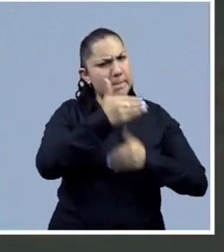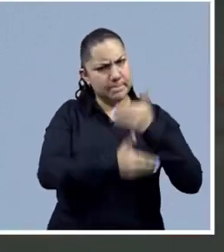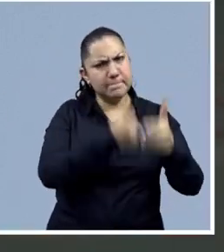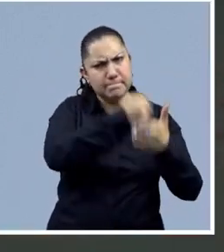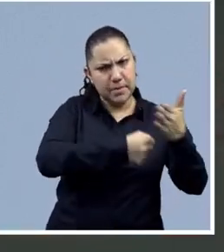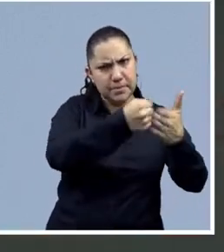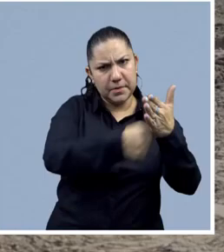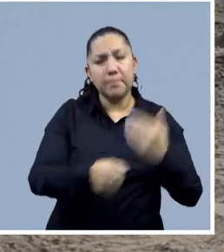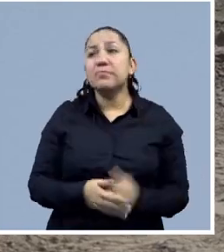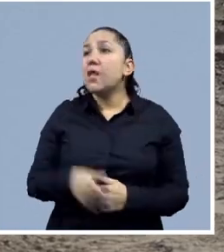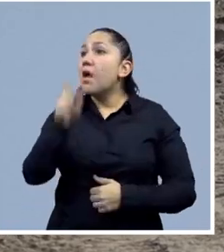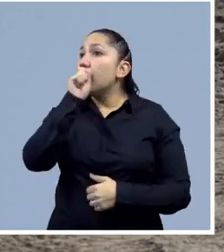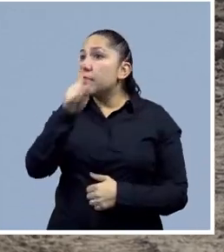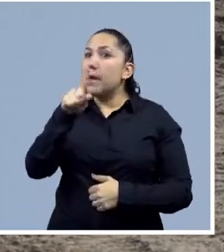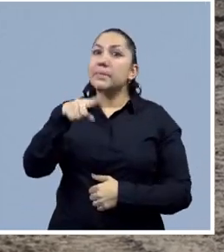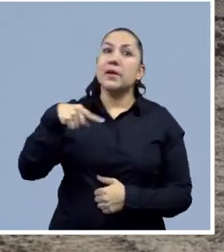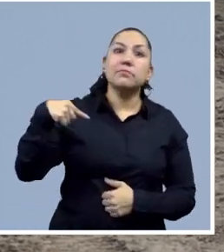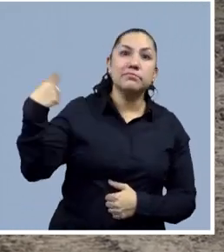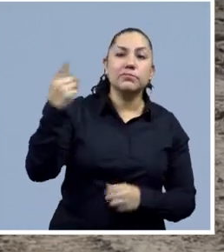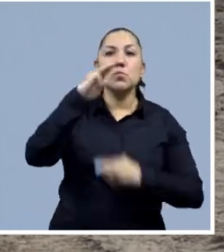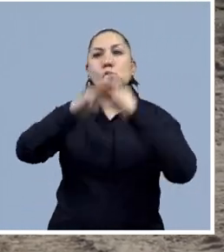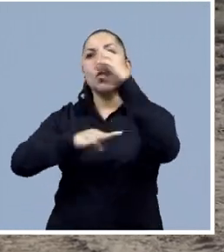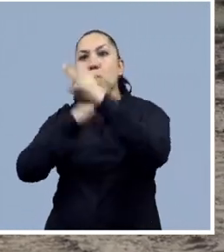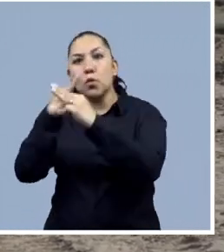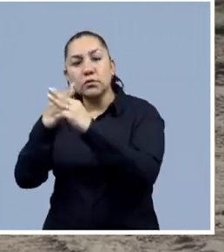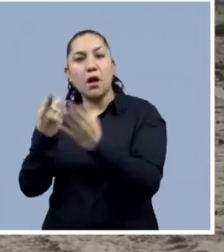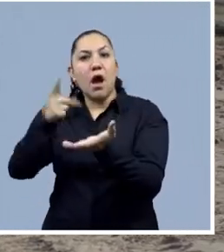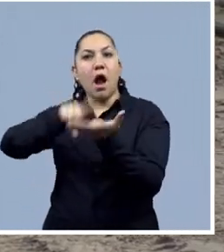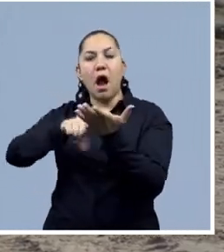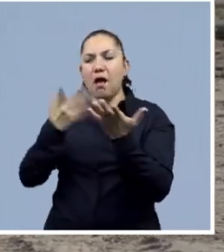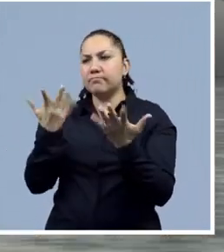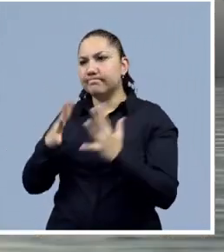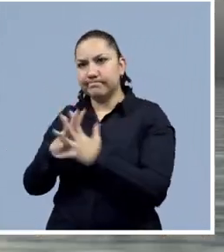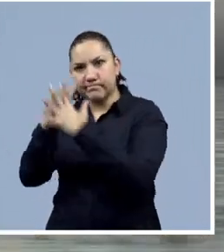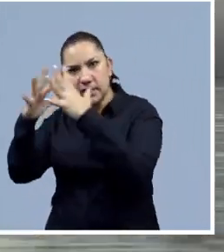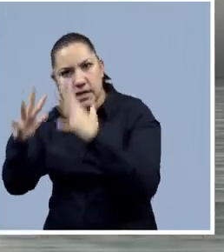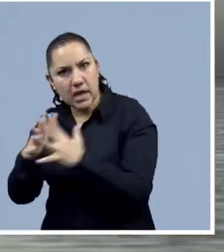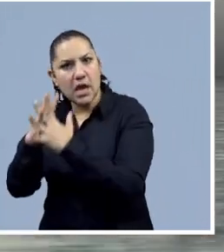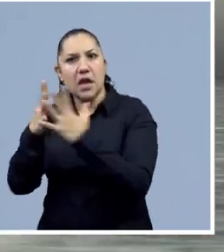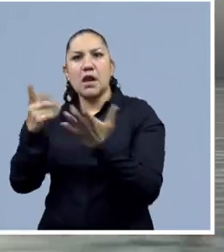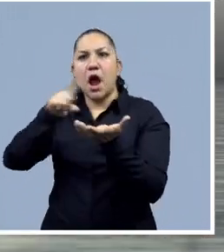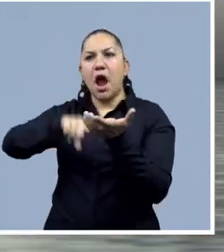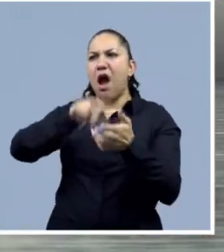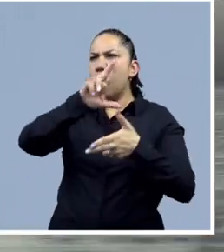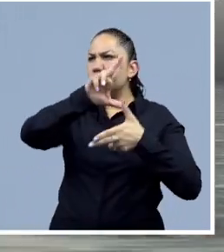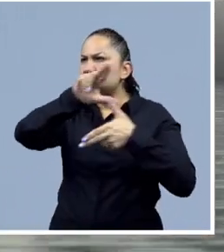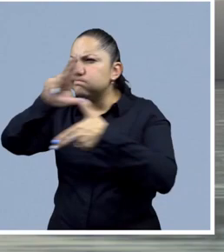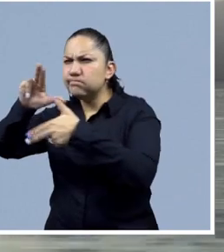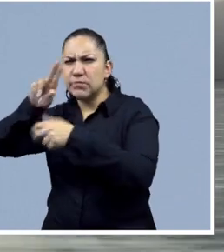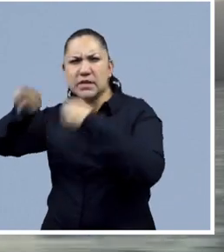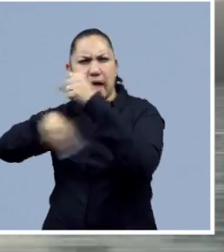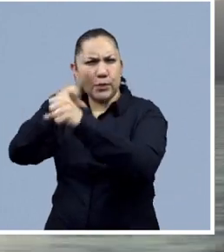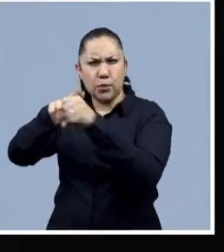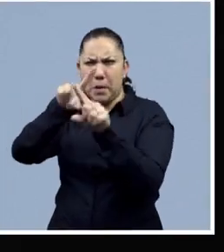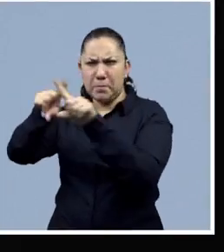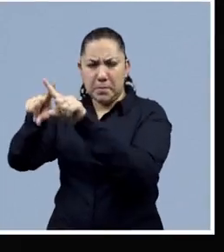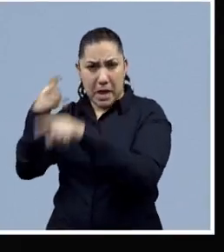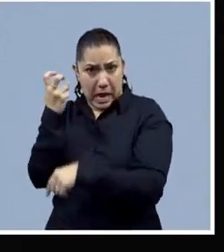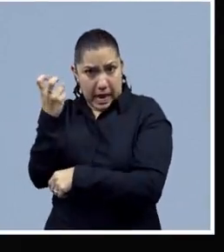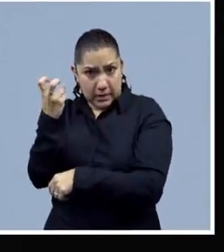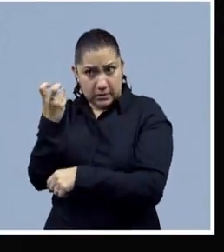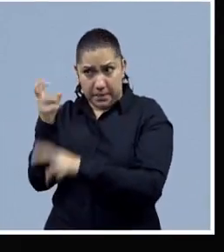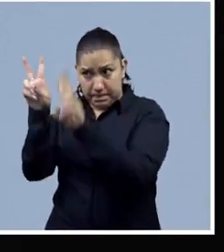las emergencias mundiales, los conflictos armados e incluso los desastres naturales han intensificado aún más la violencia contra las mujeres.